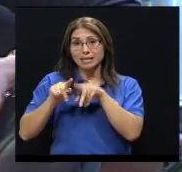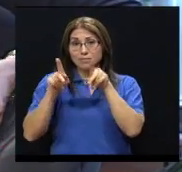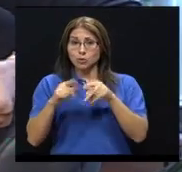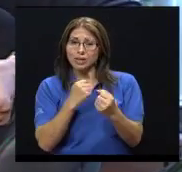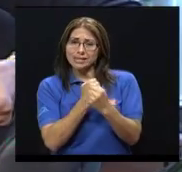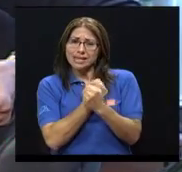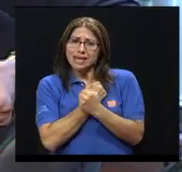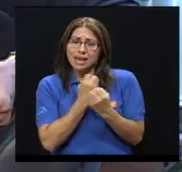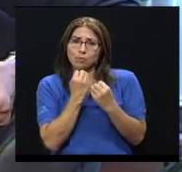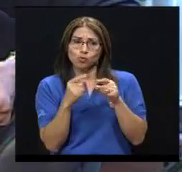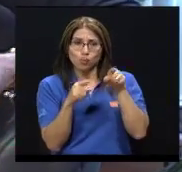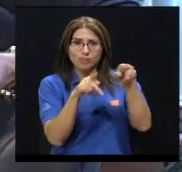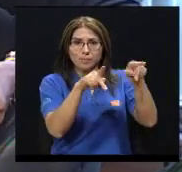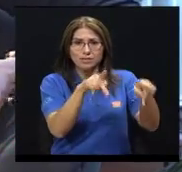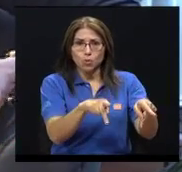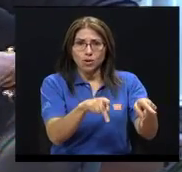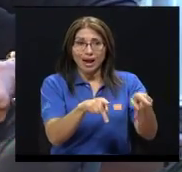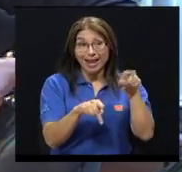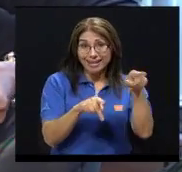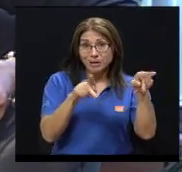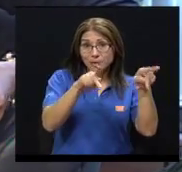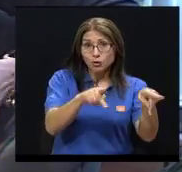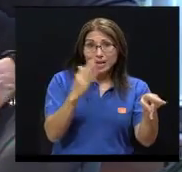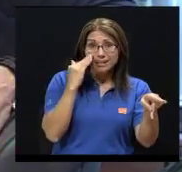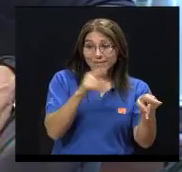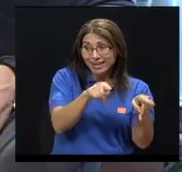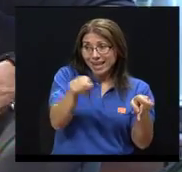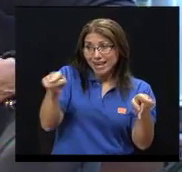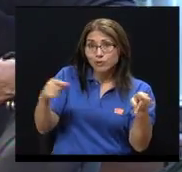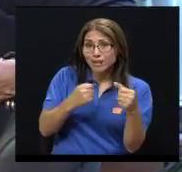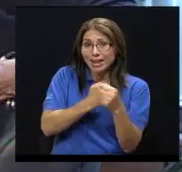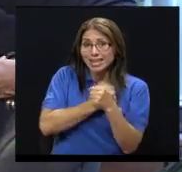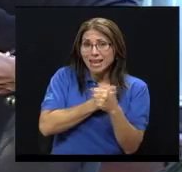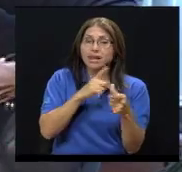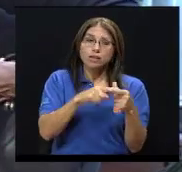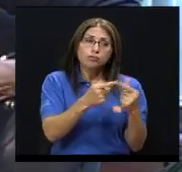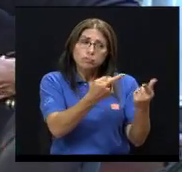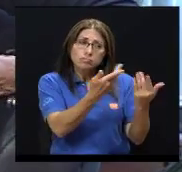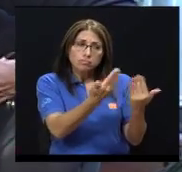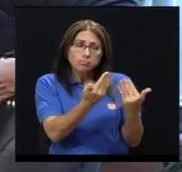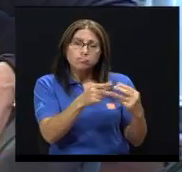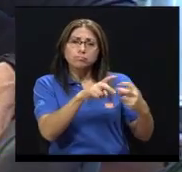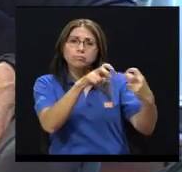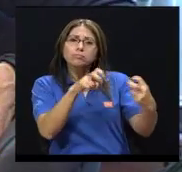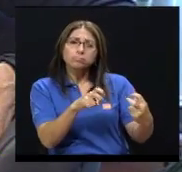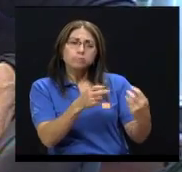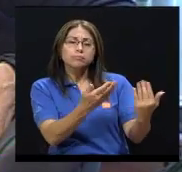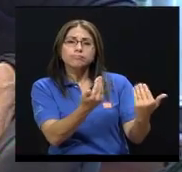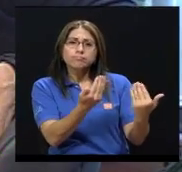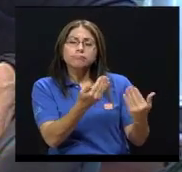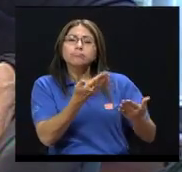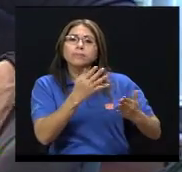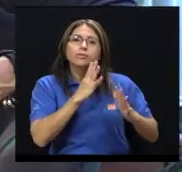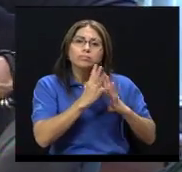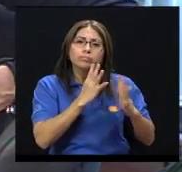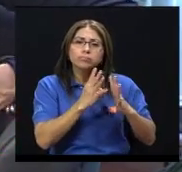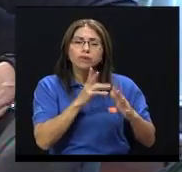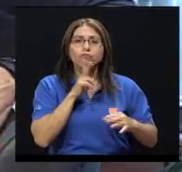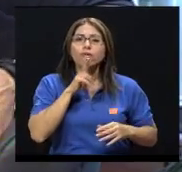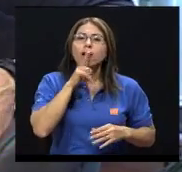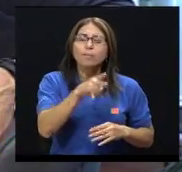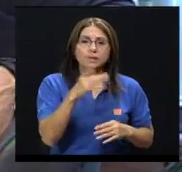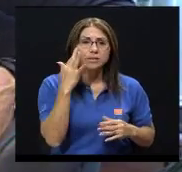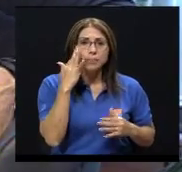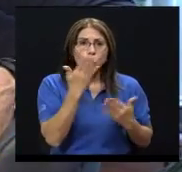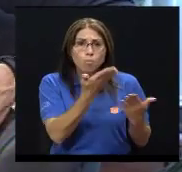que la quieren mucho a la persona, que la quieren, que la persona sabe que la quiere, la sienten y le digan que realmente